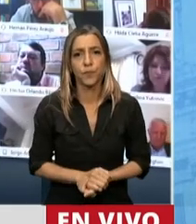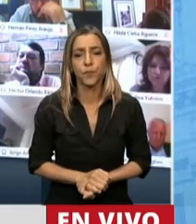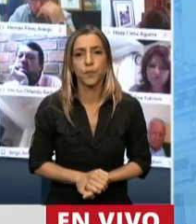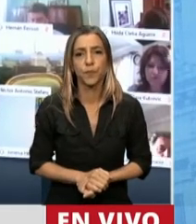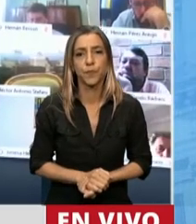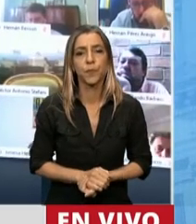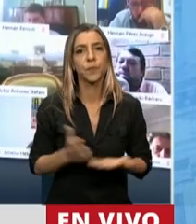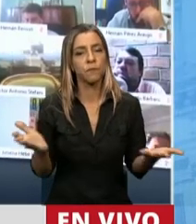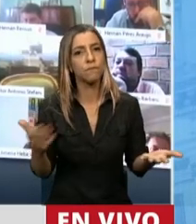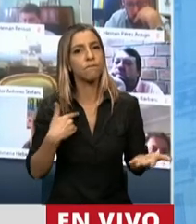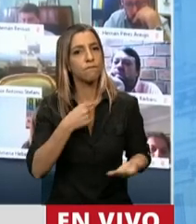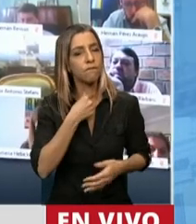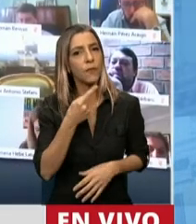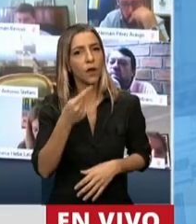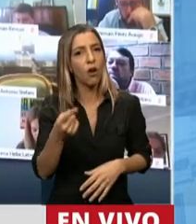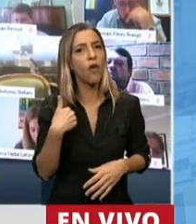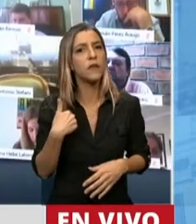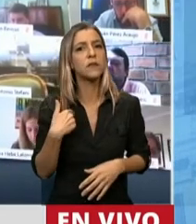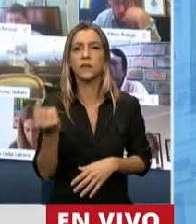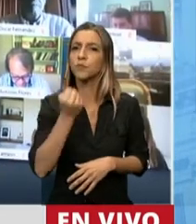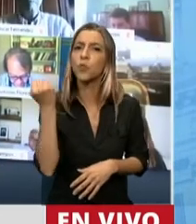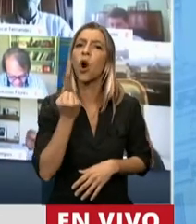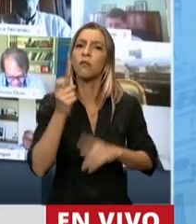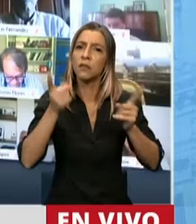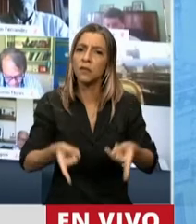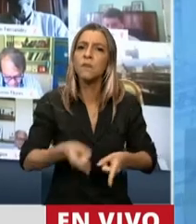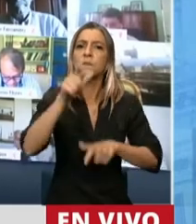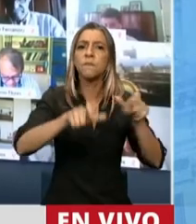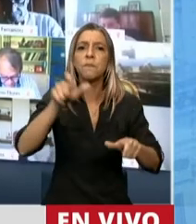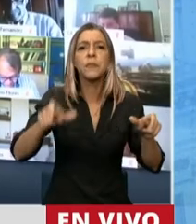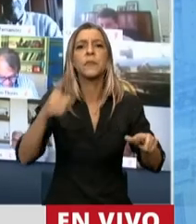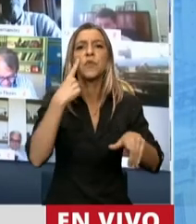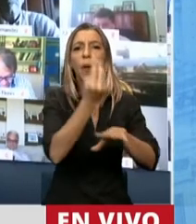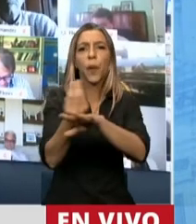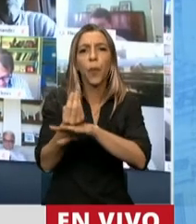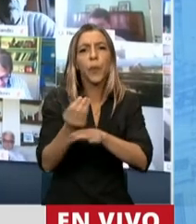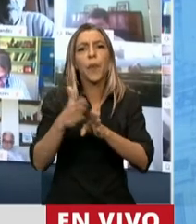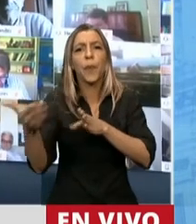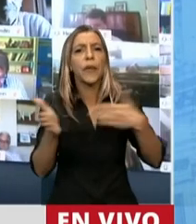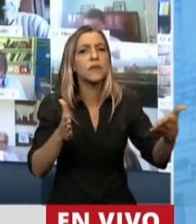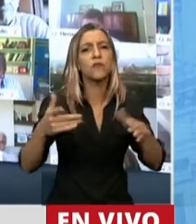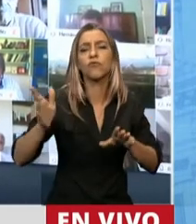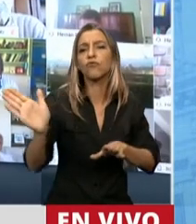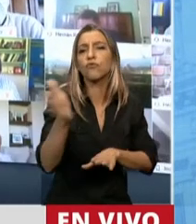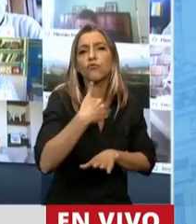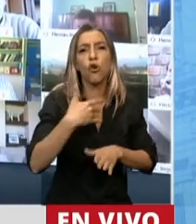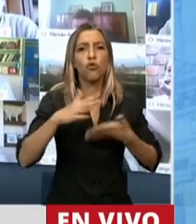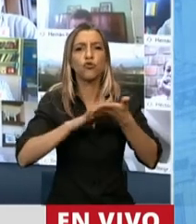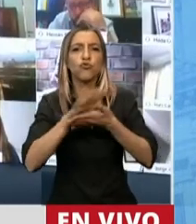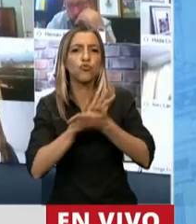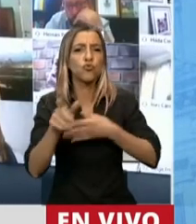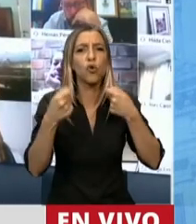Ahí también quiero destacar la actitud de la ciudadanía, de los vecinos, todos han colaborado con soluciones